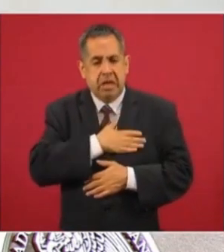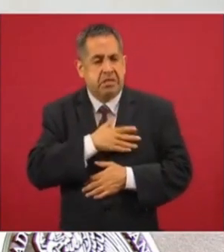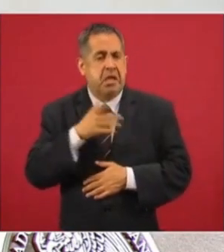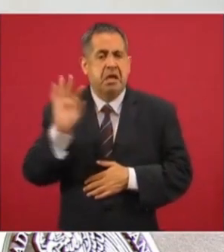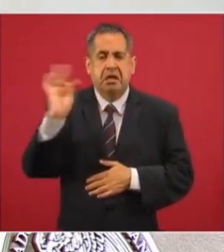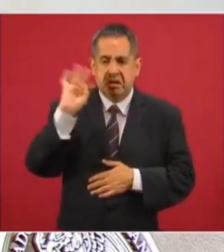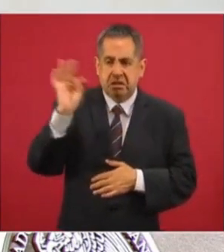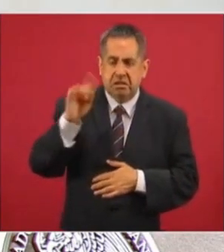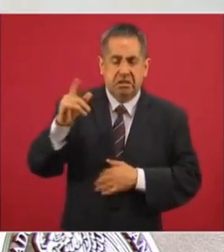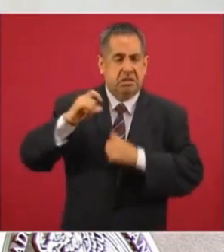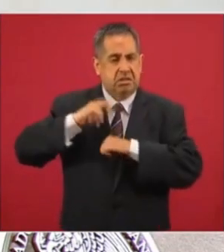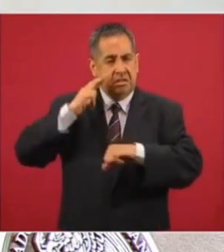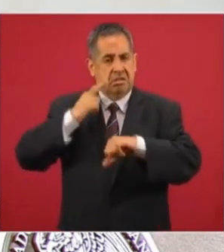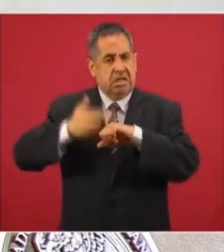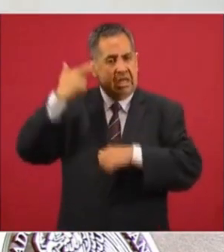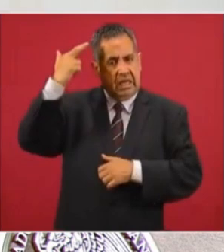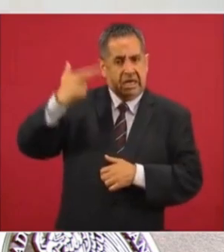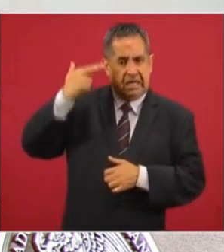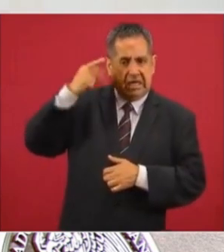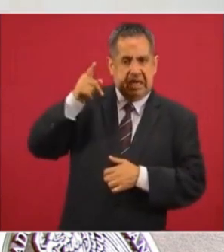de la monarquía,